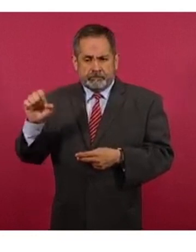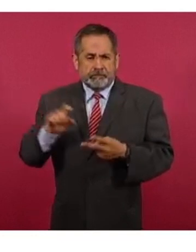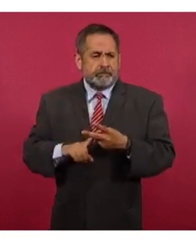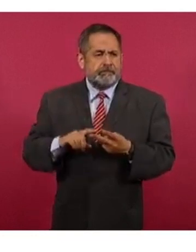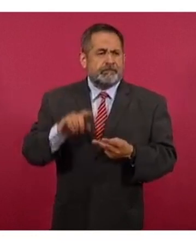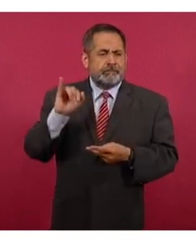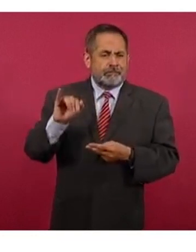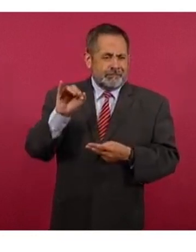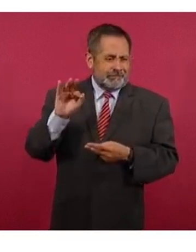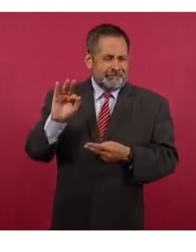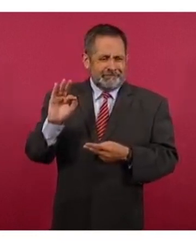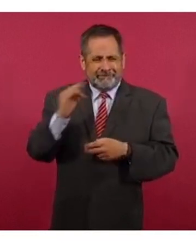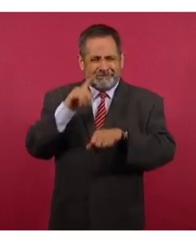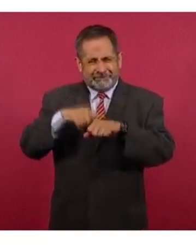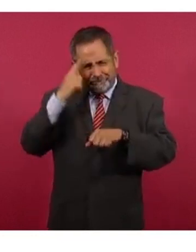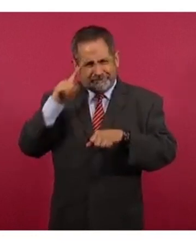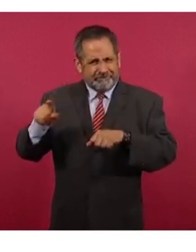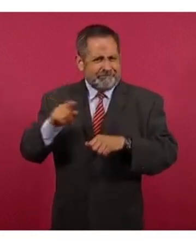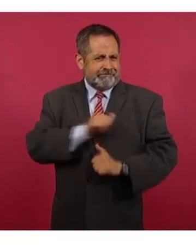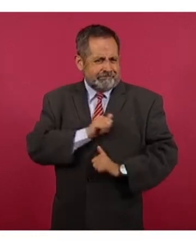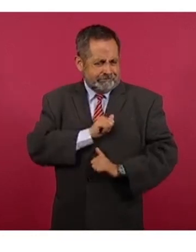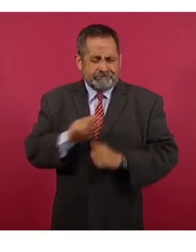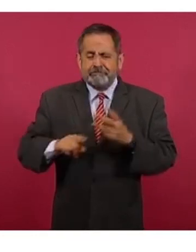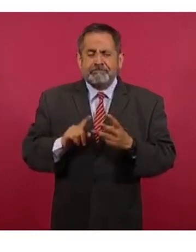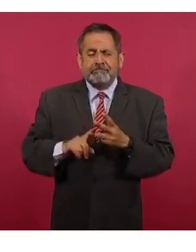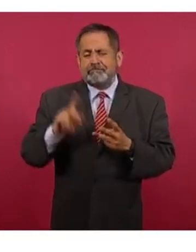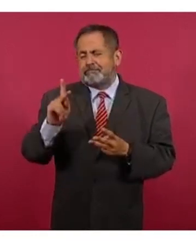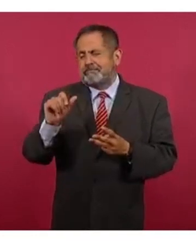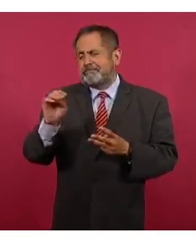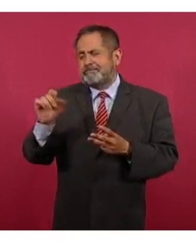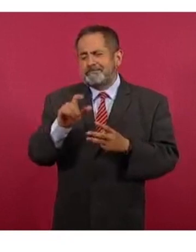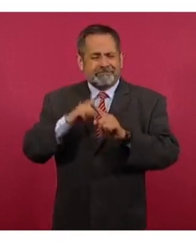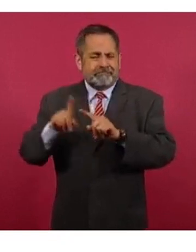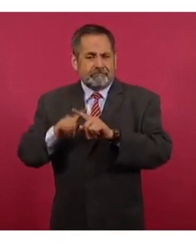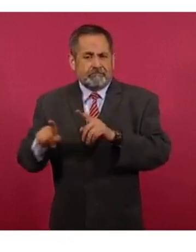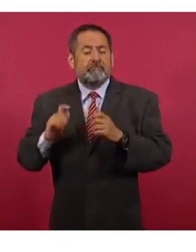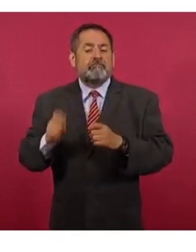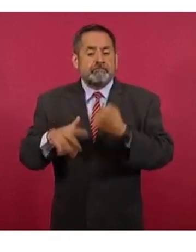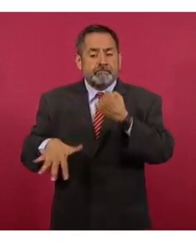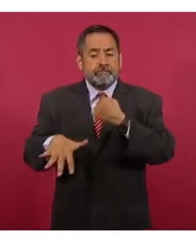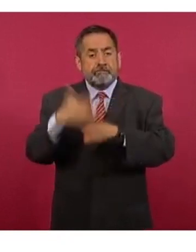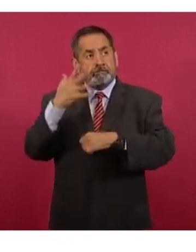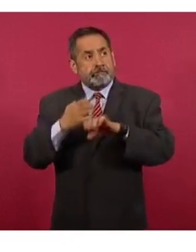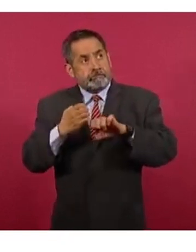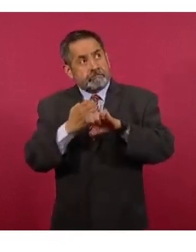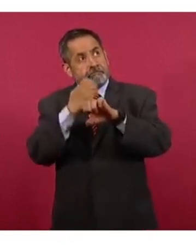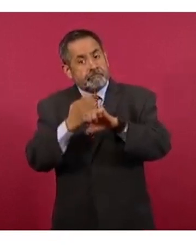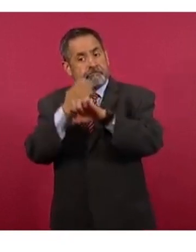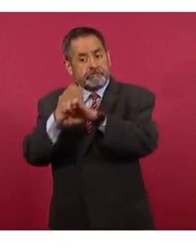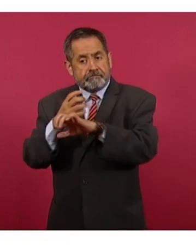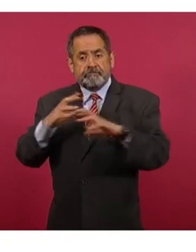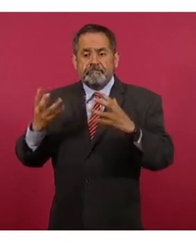Armadas o en Pemex, pero esto es en los 15 estados la meta que se quiere tener. Un sistema con 347